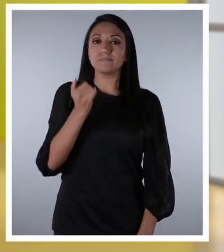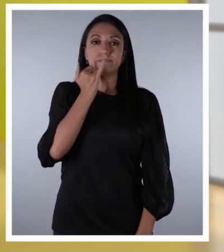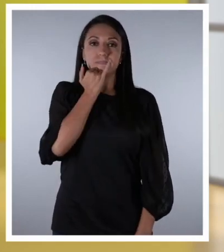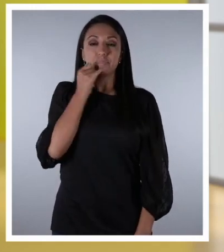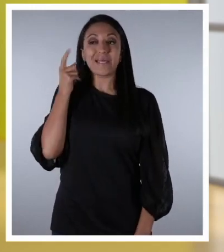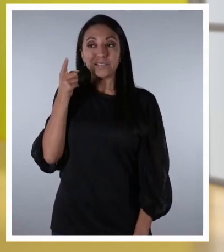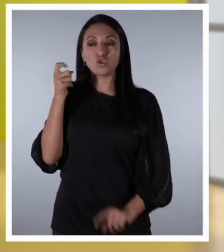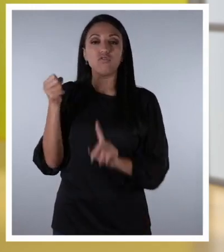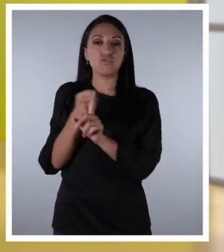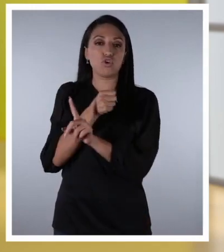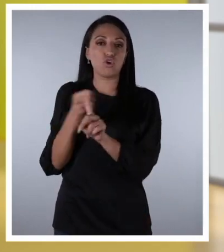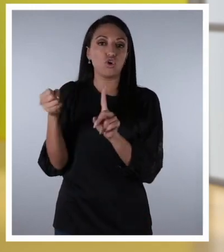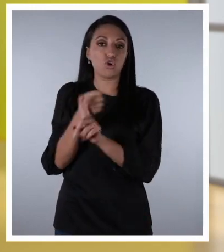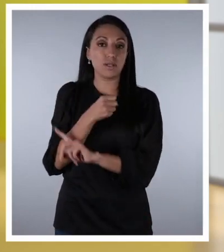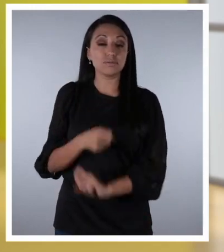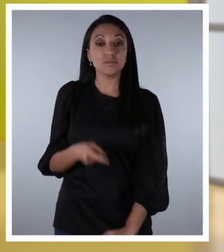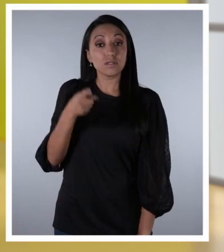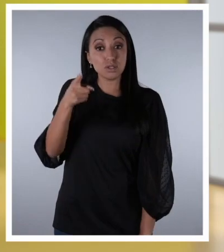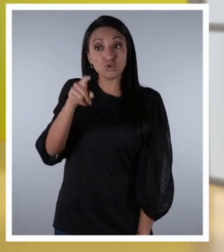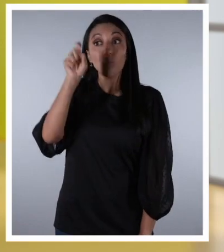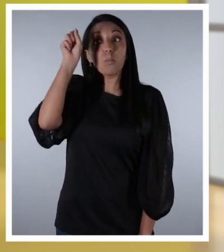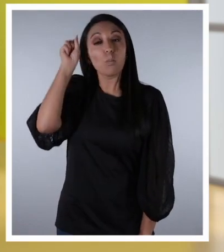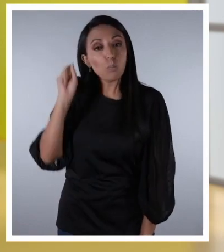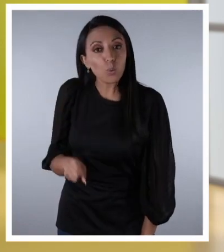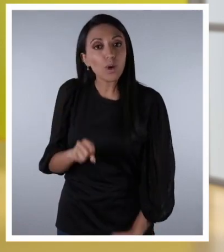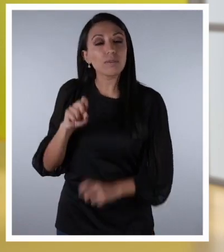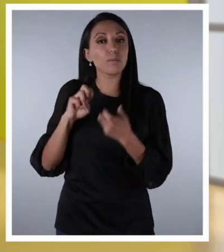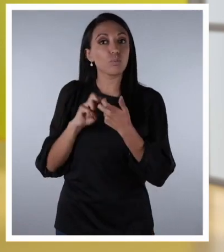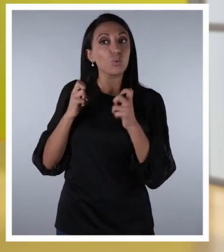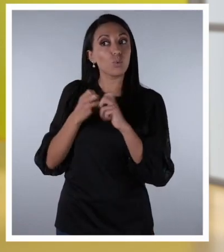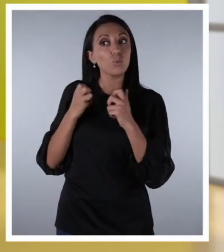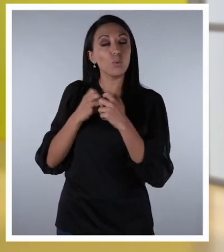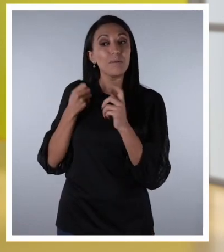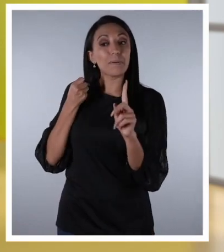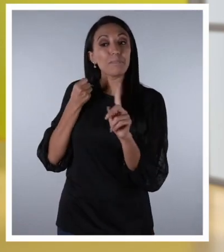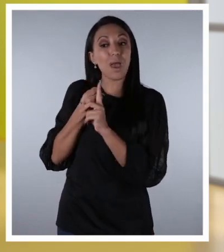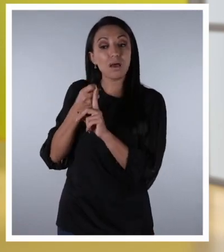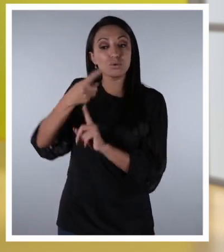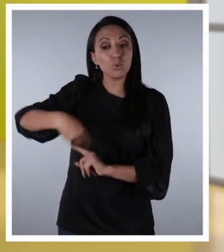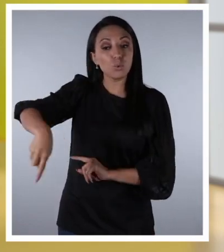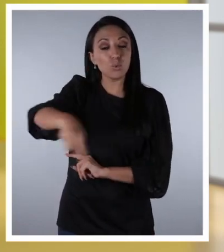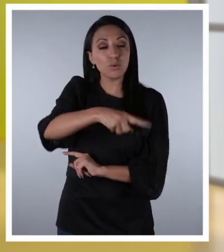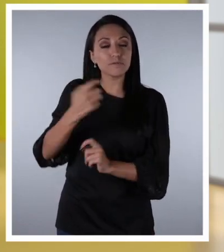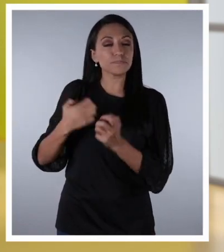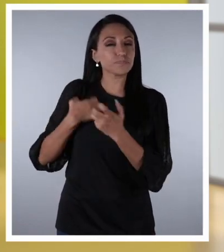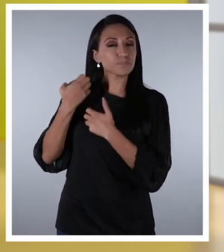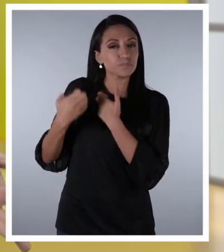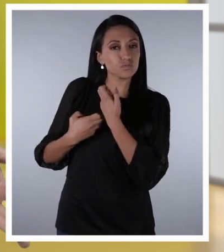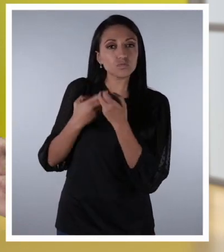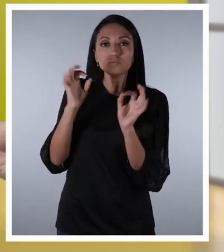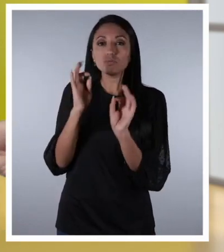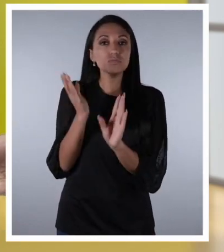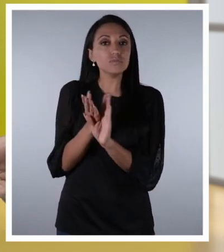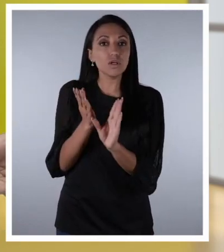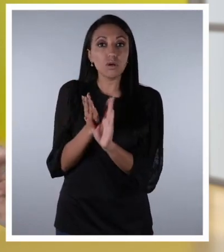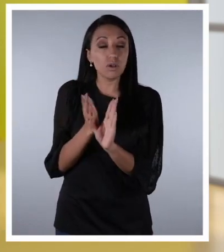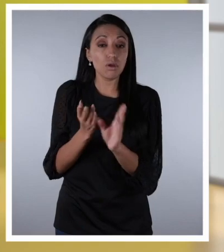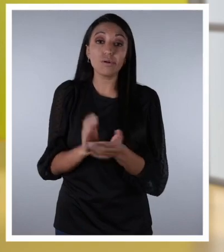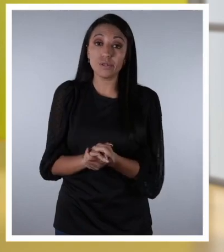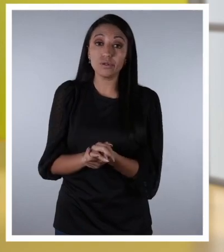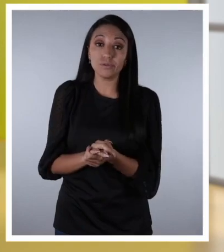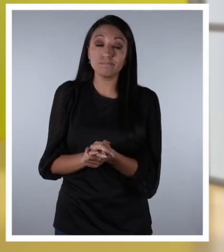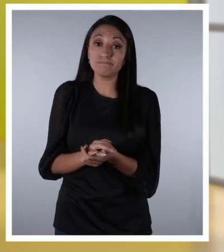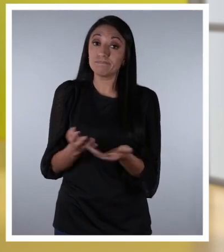constituyen actos violentos que pueden tener serios impactos a nivel emocional